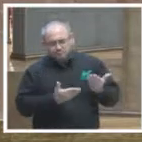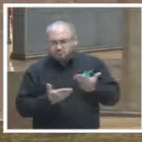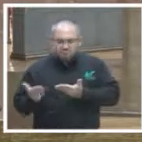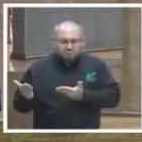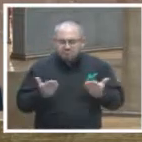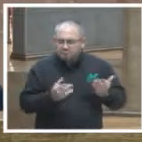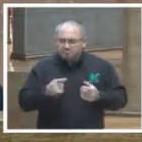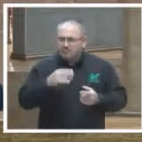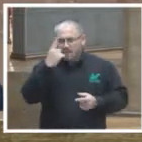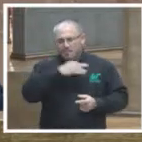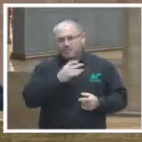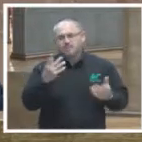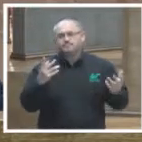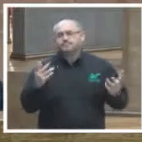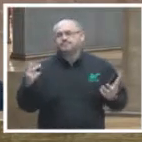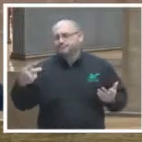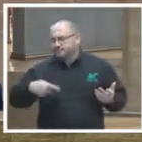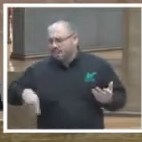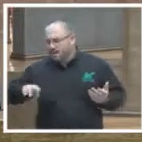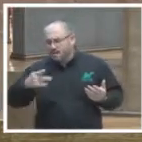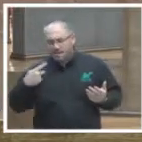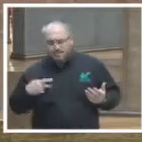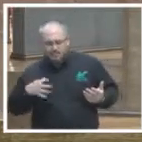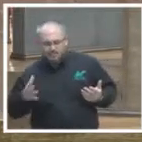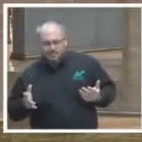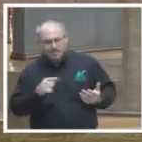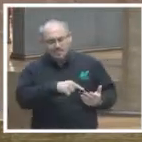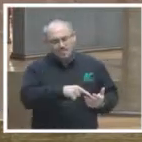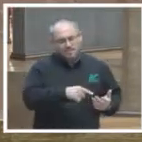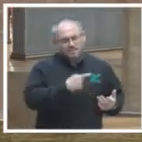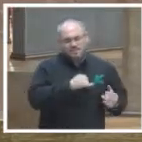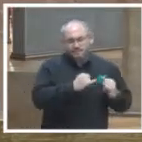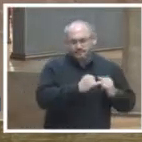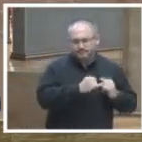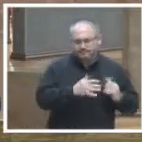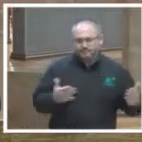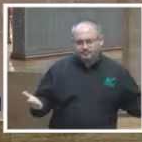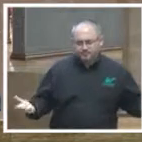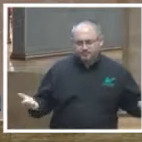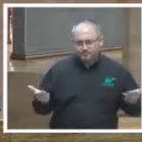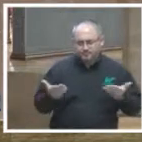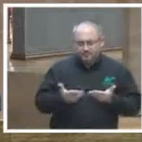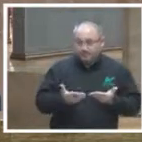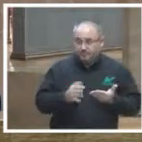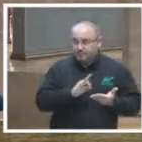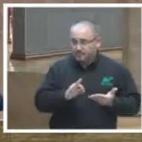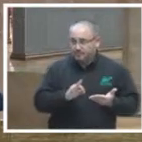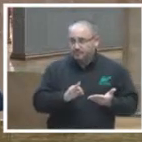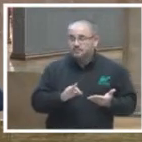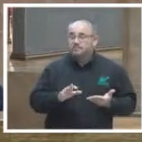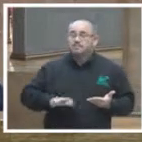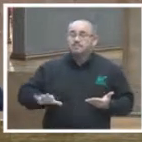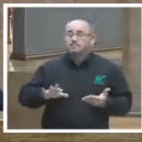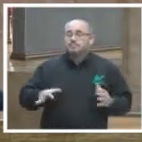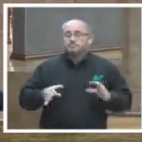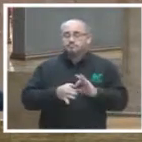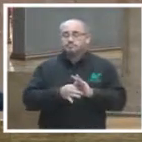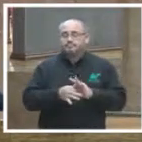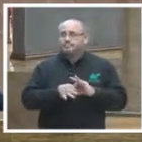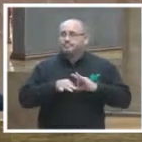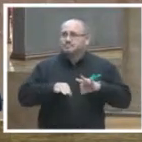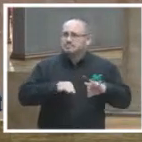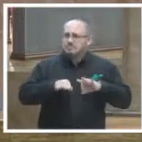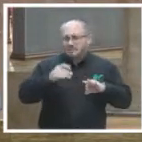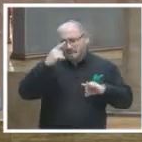instituciones y la ciudadanía y colaboración donde las instituciones públicas y la sociedad trabajan en